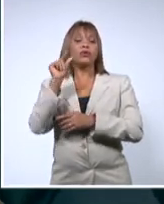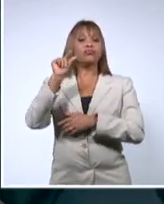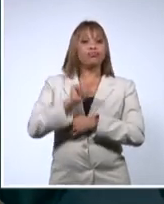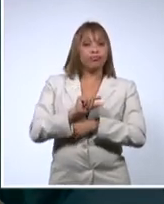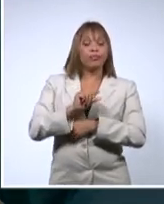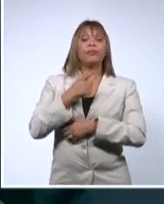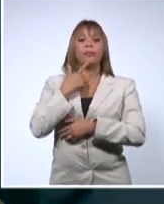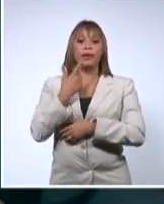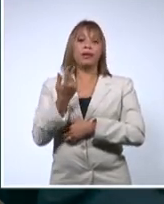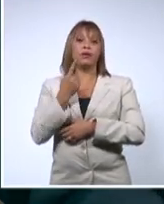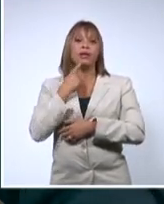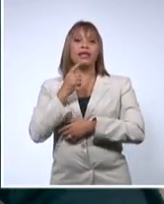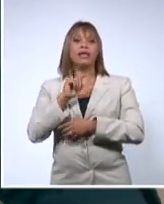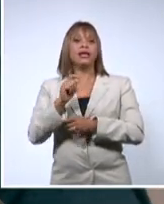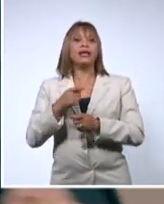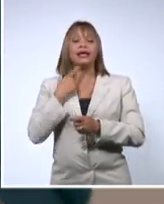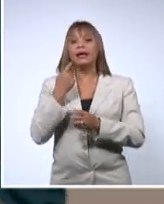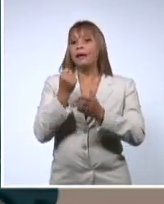impacto posible para nuestra población.